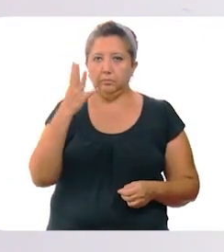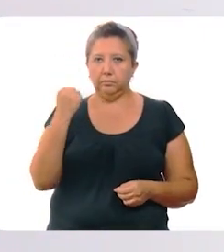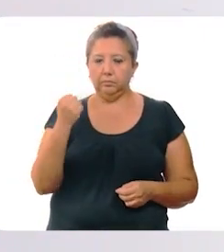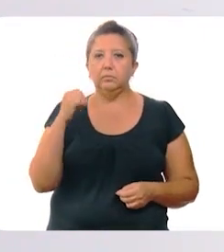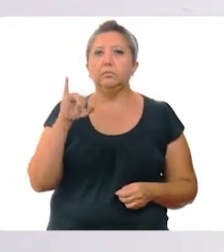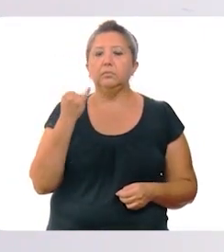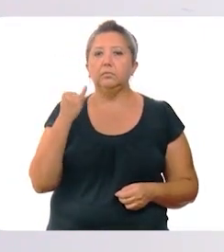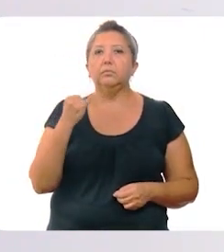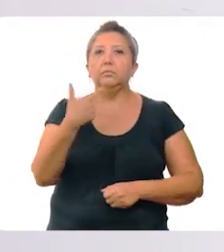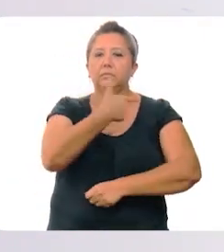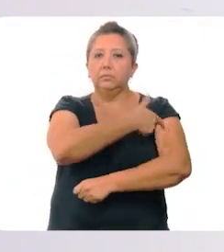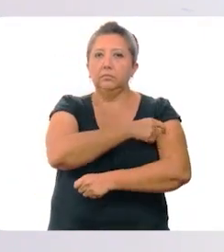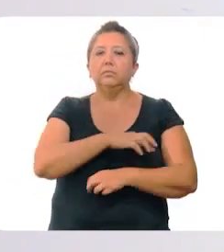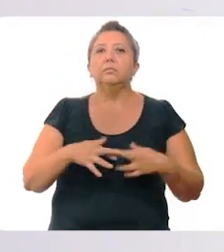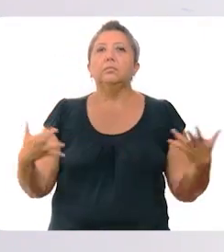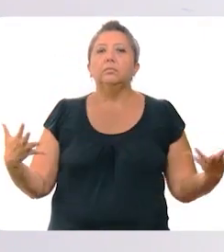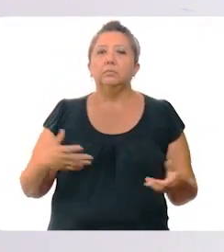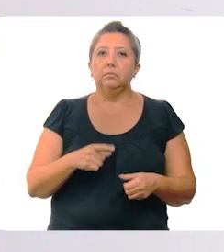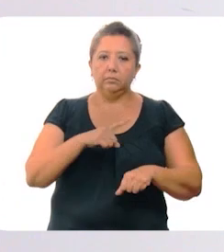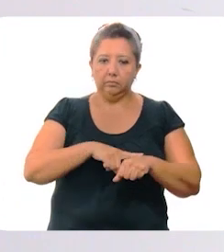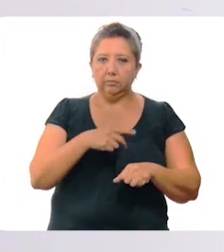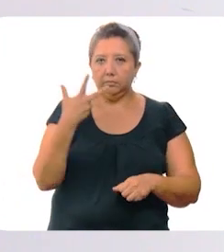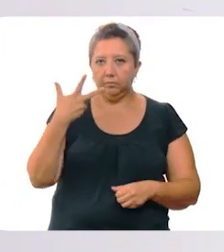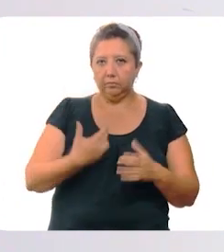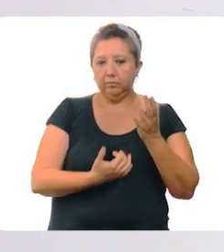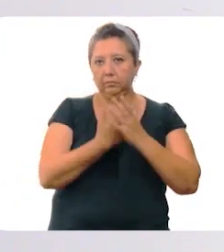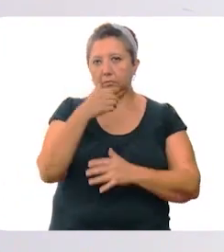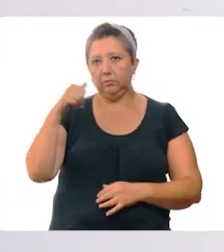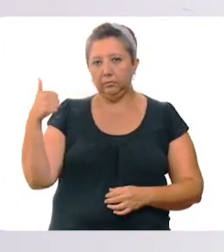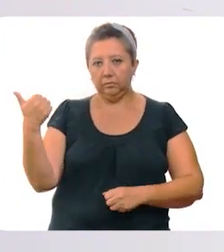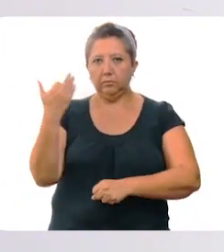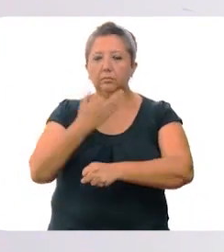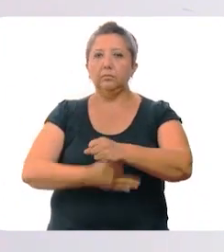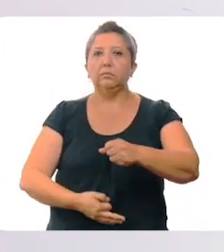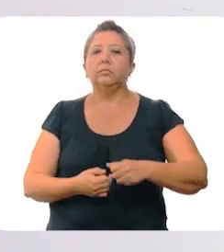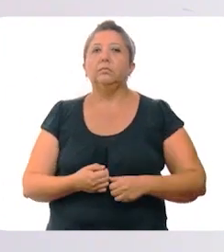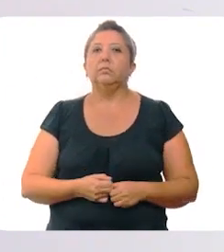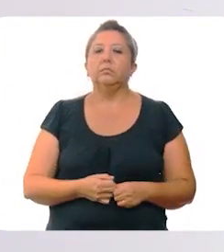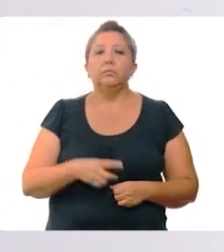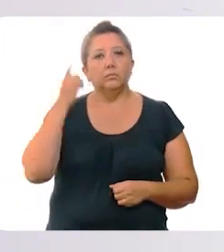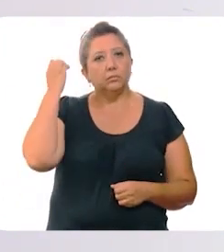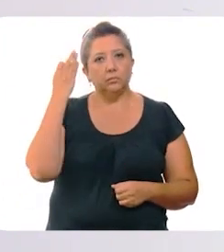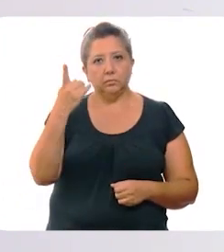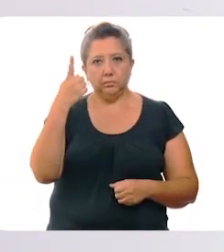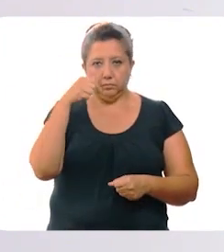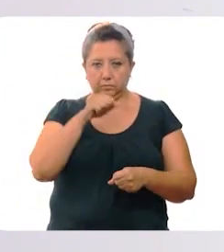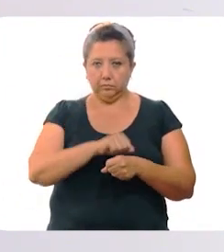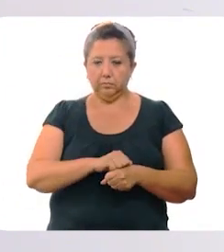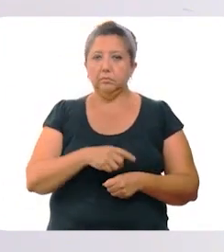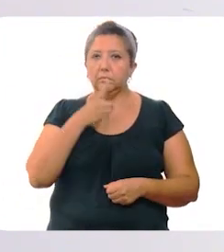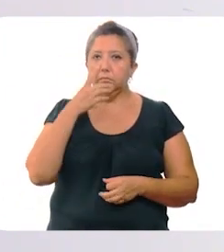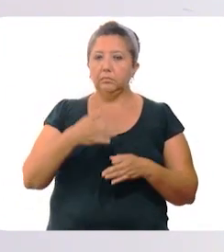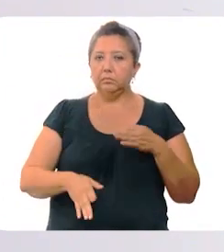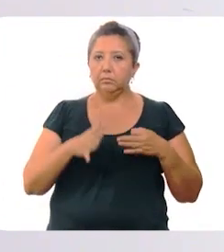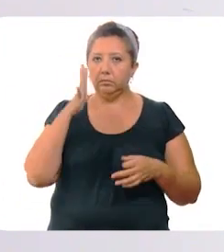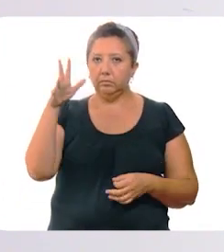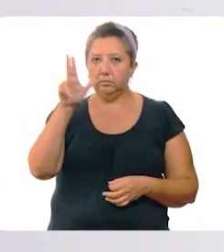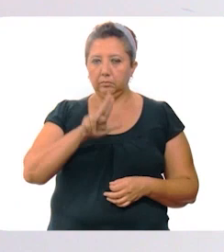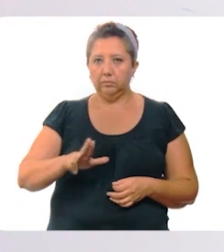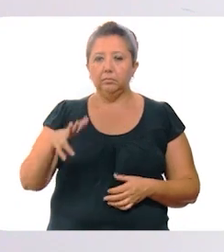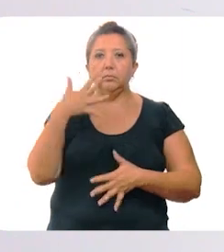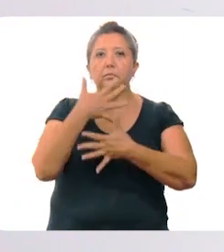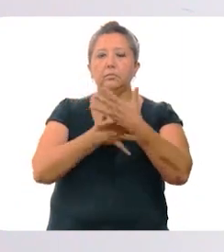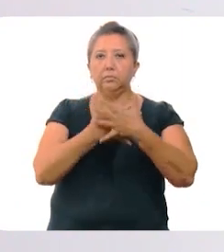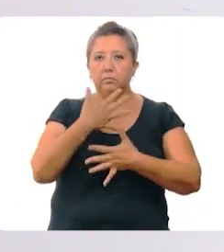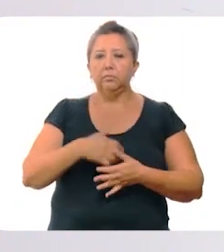junio. La vacunación se lleva a cabo en un horario de 8 de la mañana a 6 de la tarde y durará una semana. Concluirá el martes